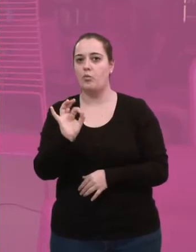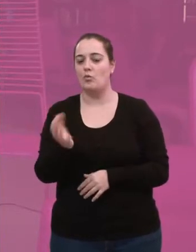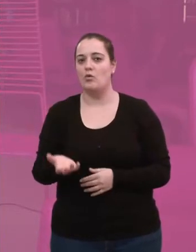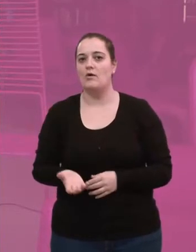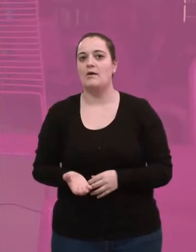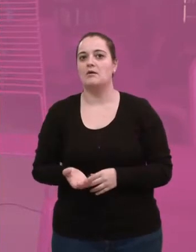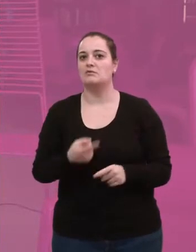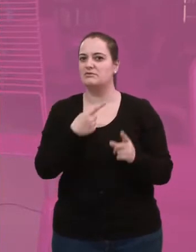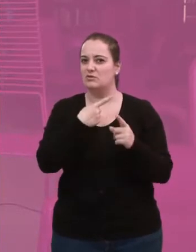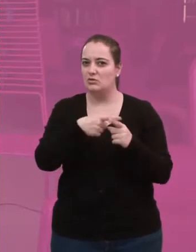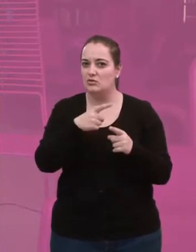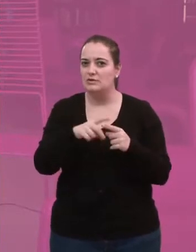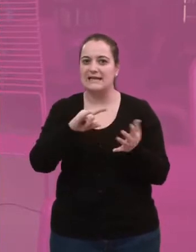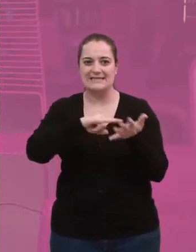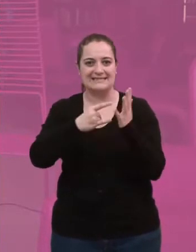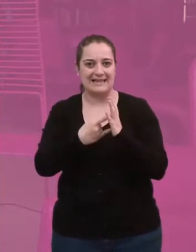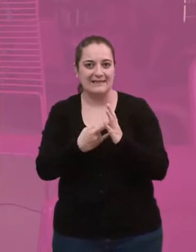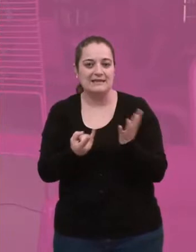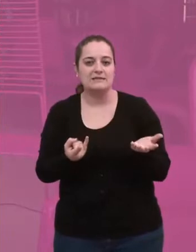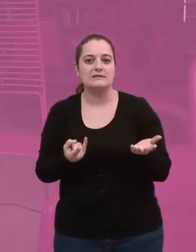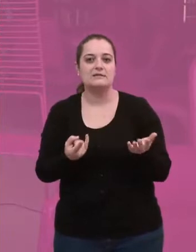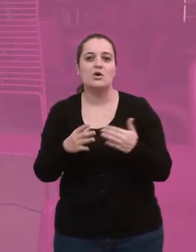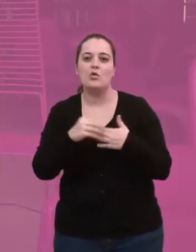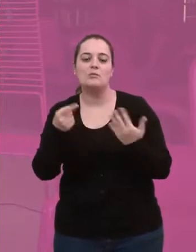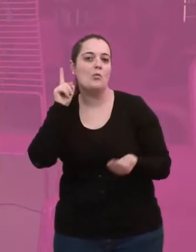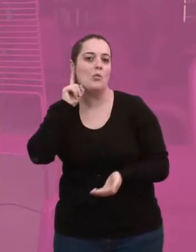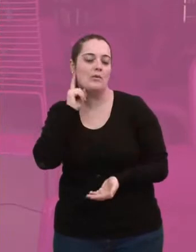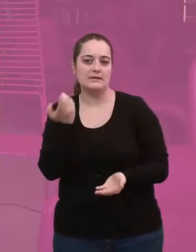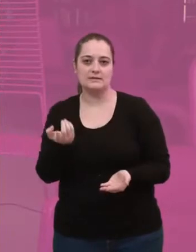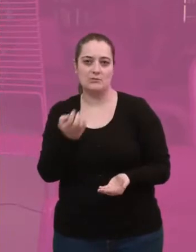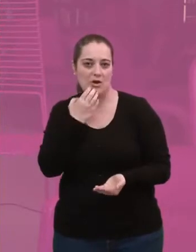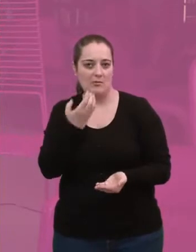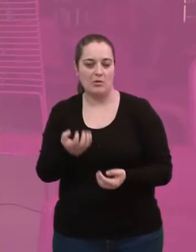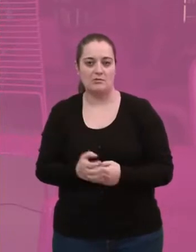o cosas técnicas, cosas que se usan, móviles.